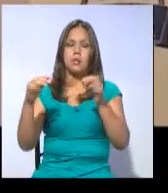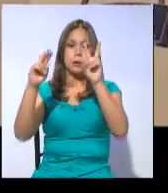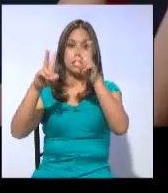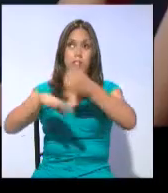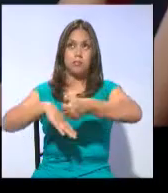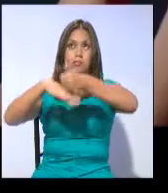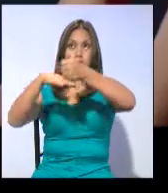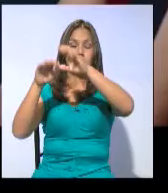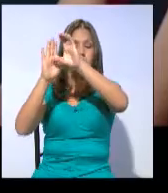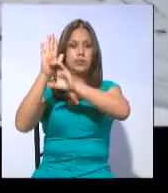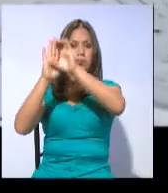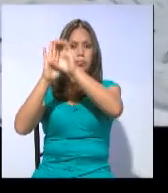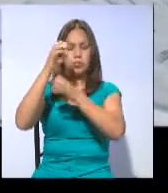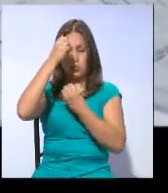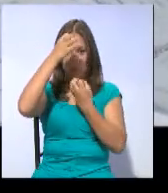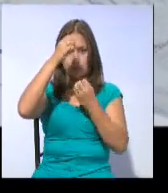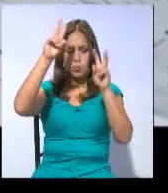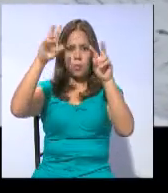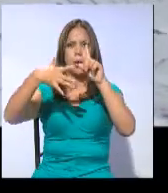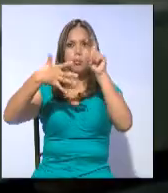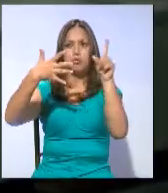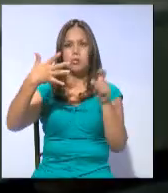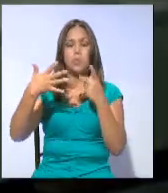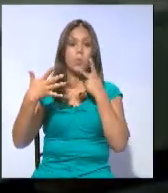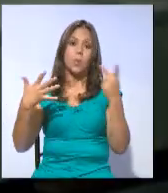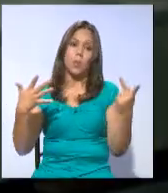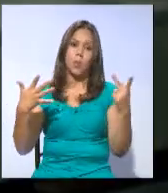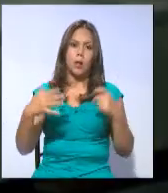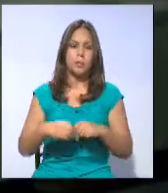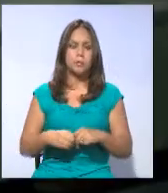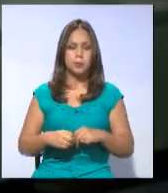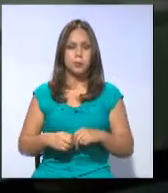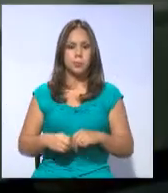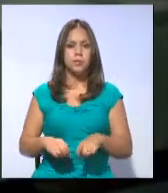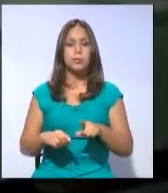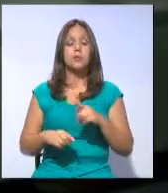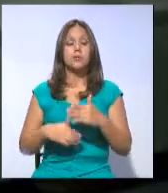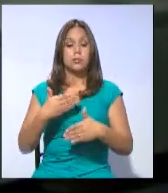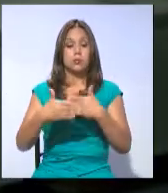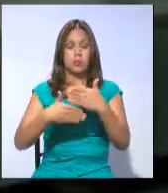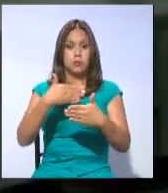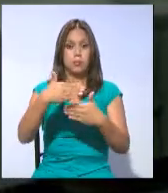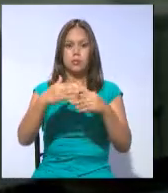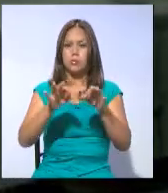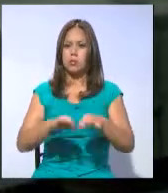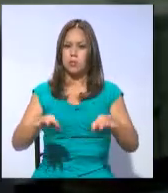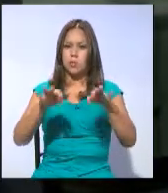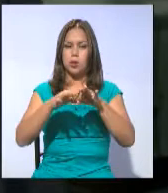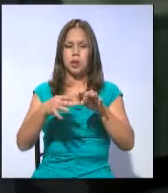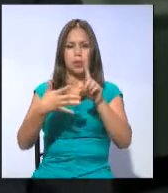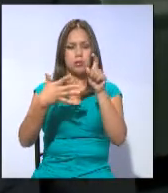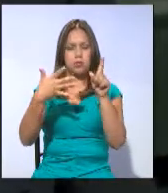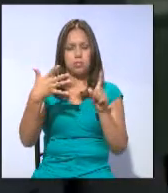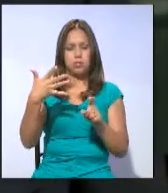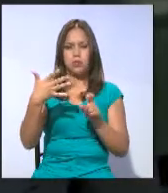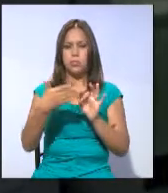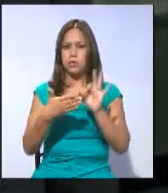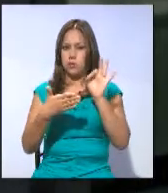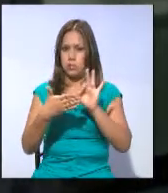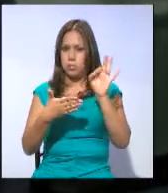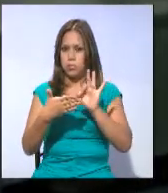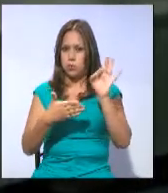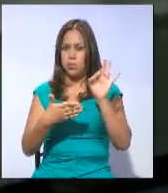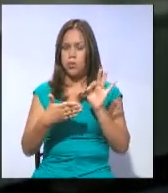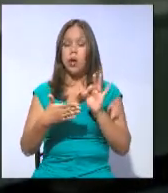Constitucional con respecto a la consulta popular. No ha pasado una etapa muy importante que es la calificación de